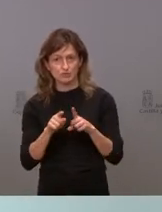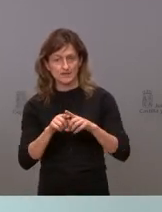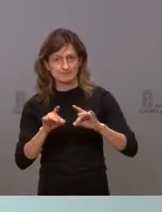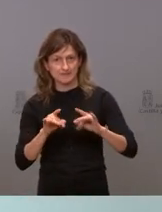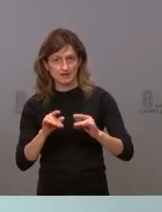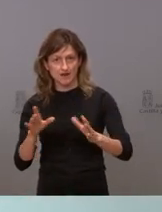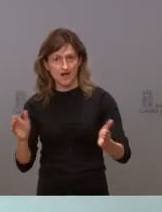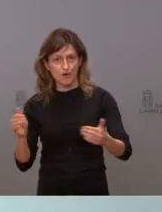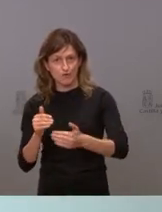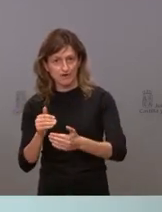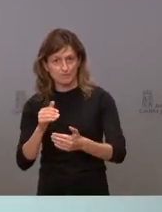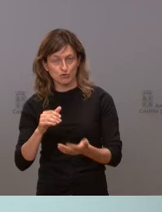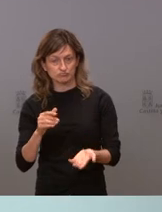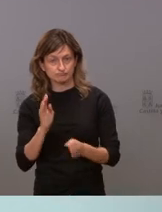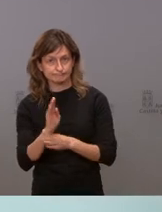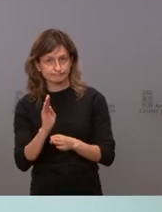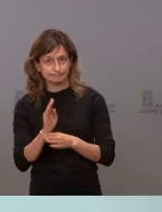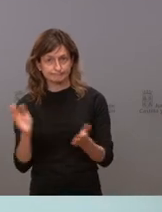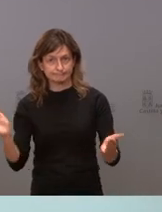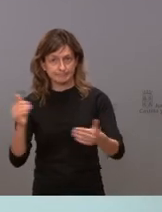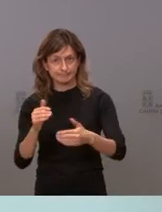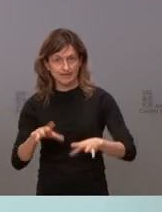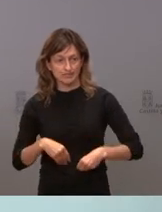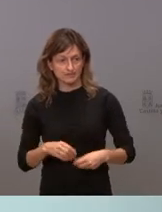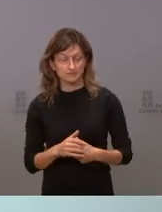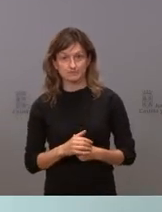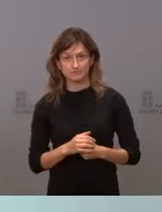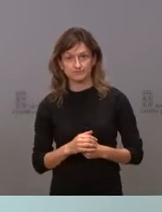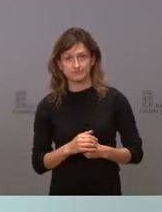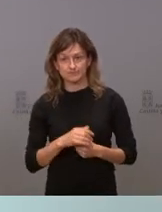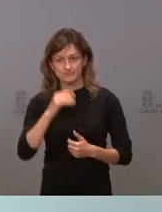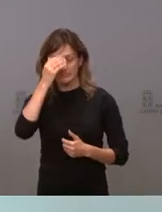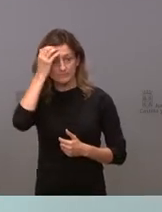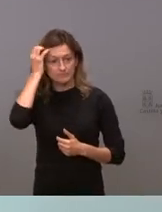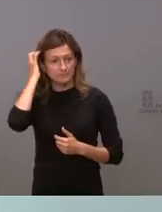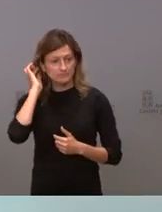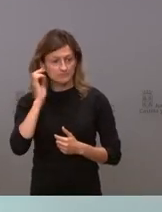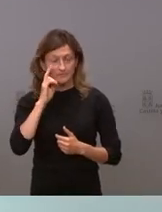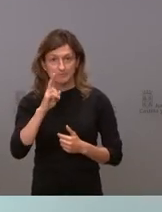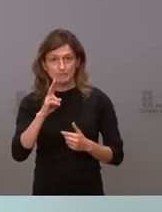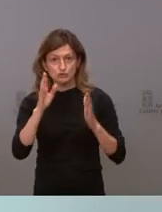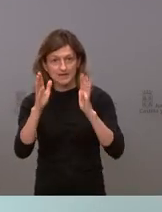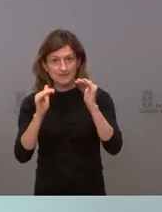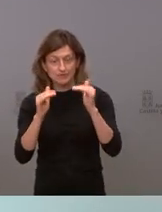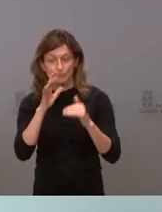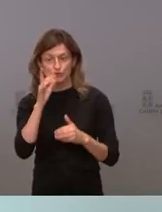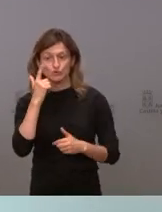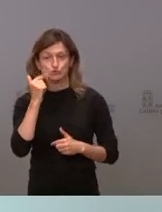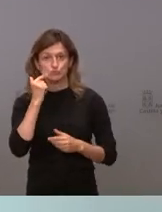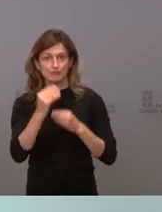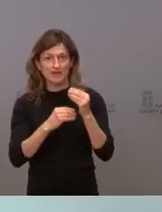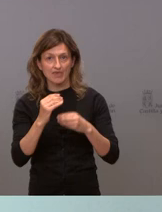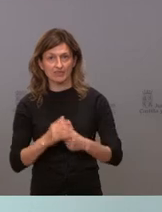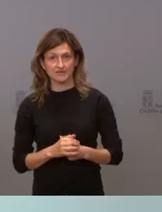tierra hospitalaria y les vamos a atender como estamos acostumbrados a hacerlo